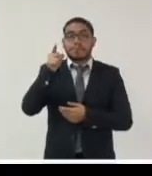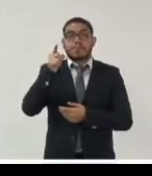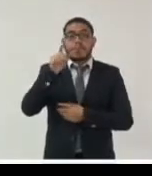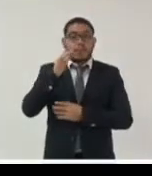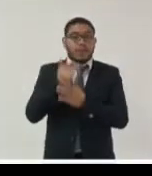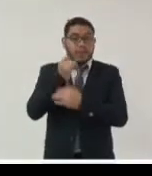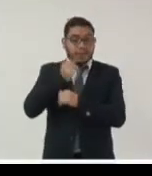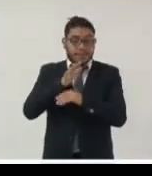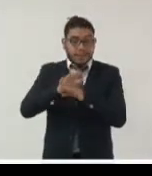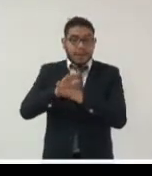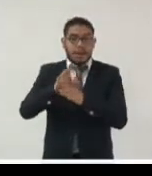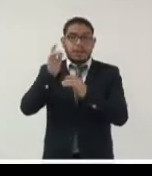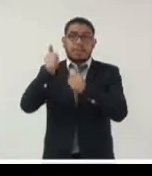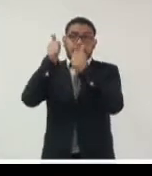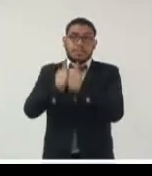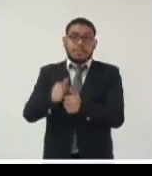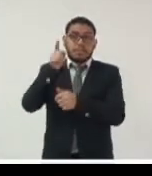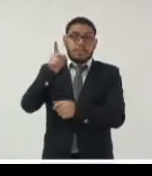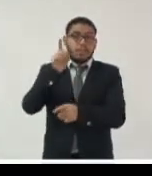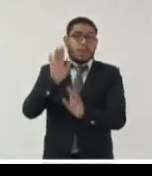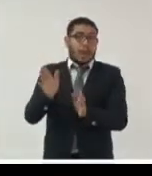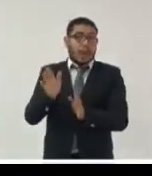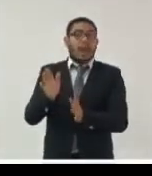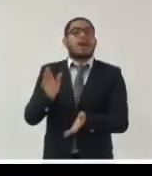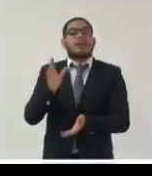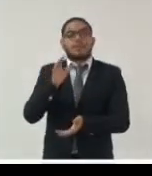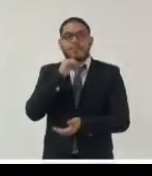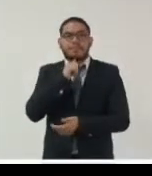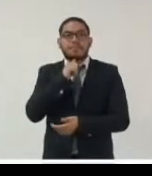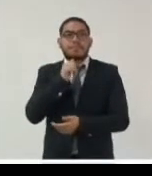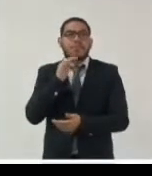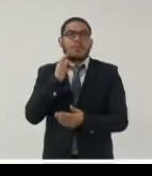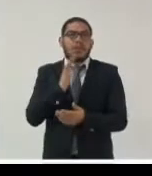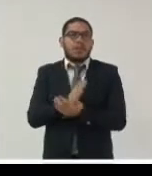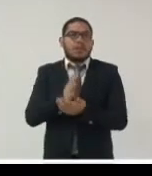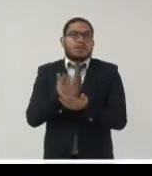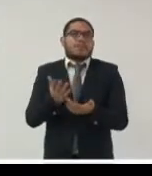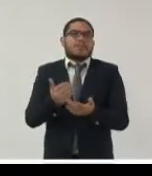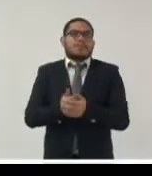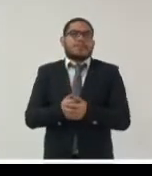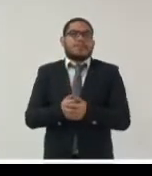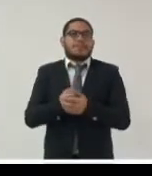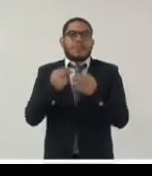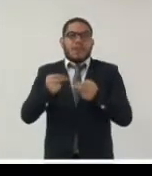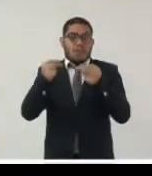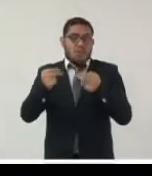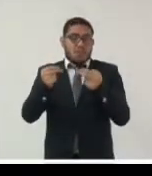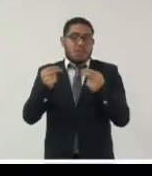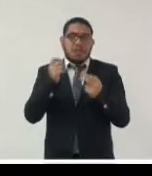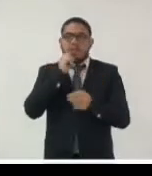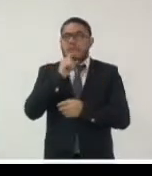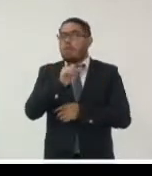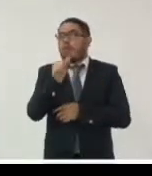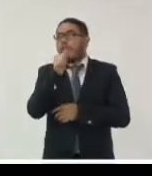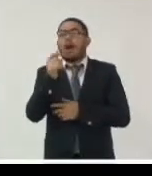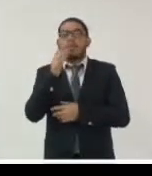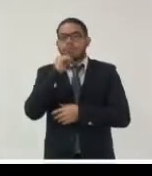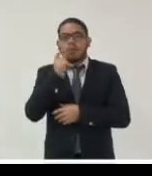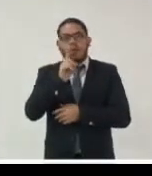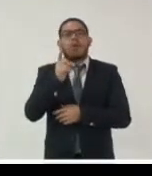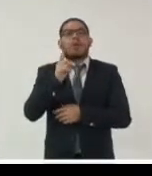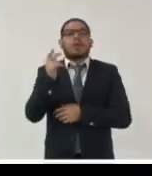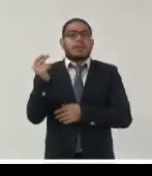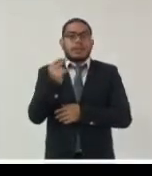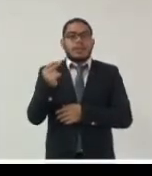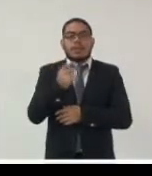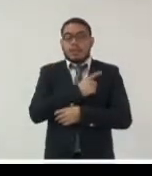en un sistema de gestión en un sistema de gestión de negocio en un sistema cualquiera deben estar bajo cadena